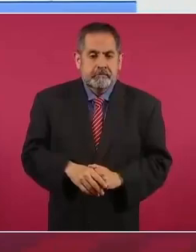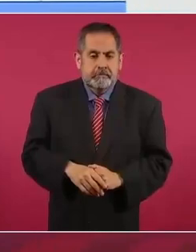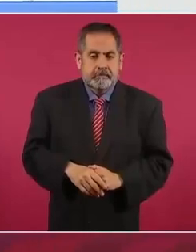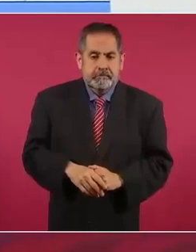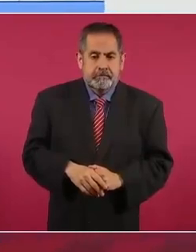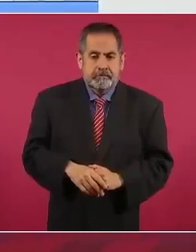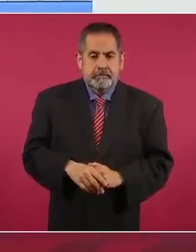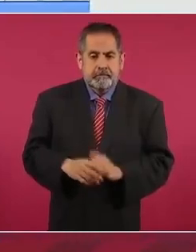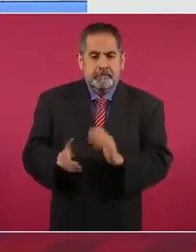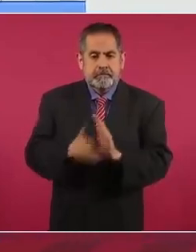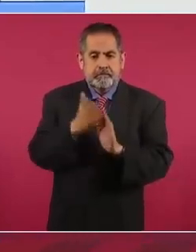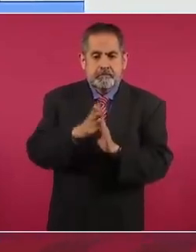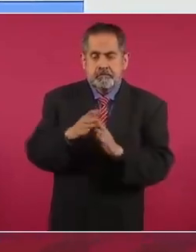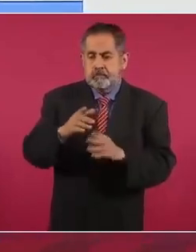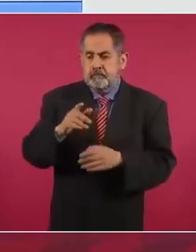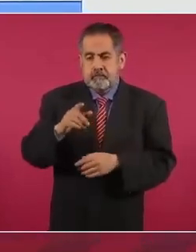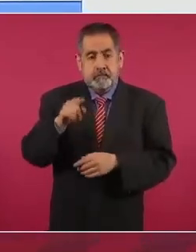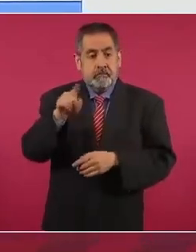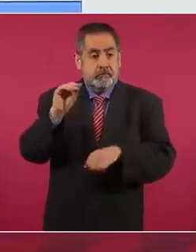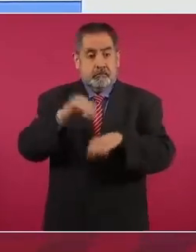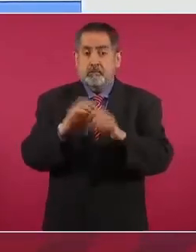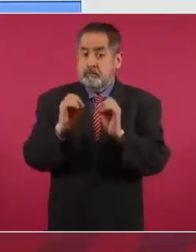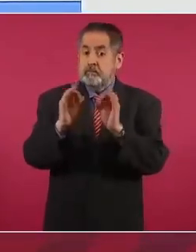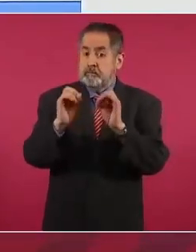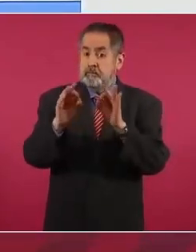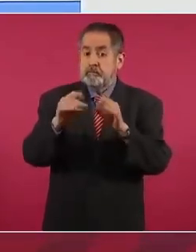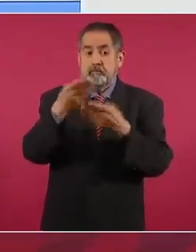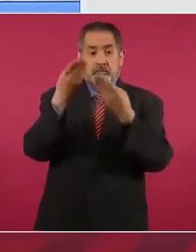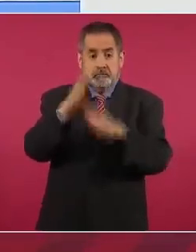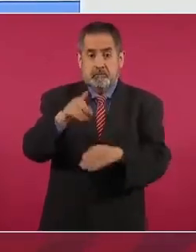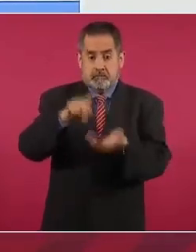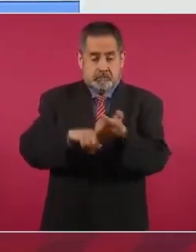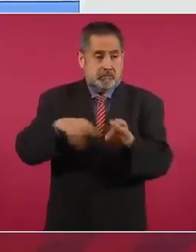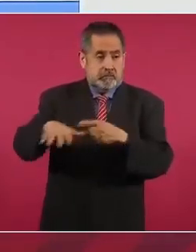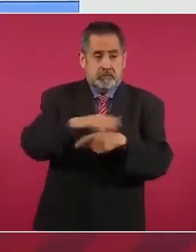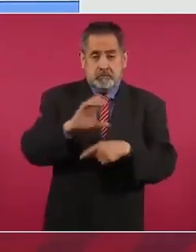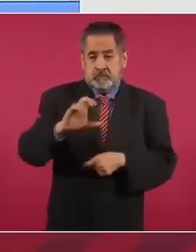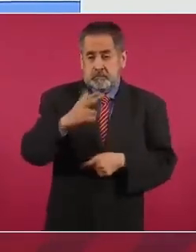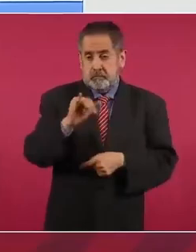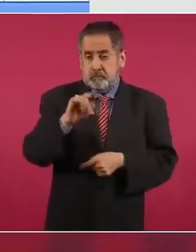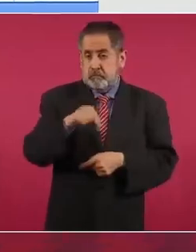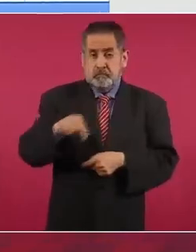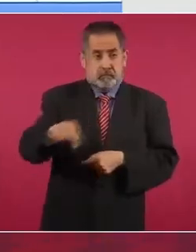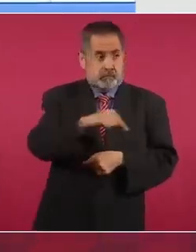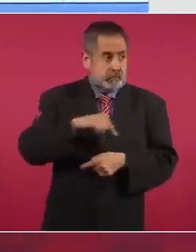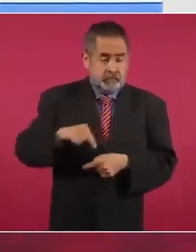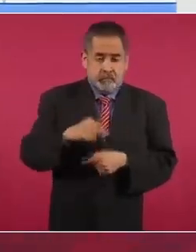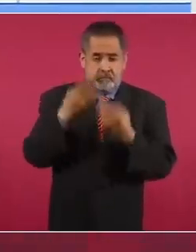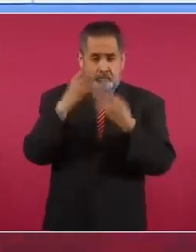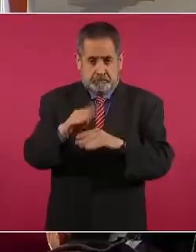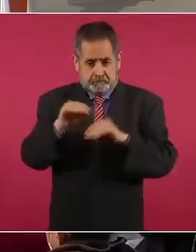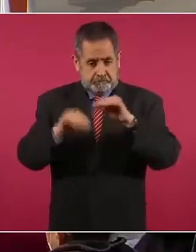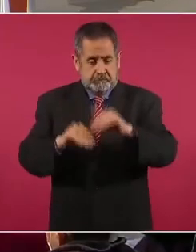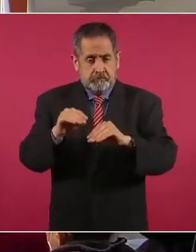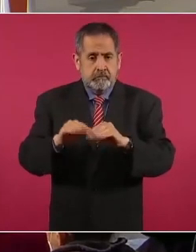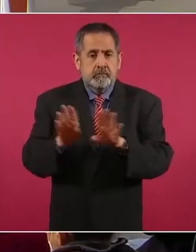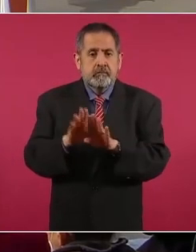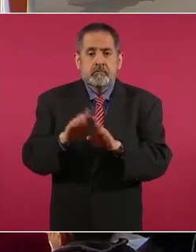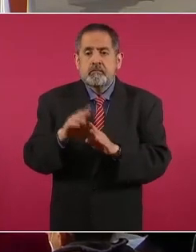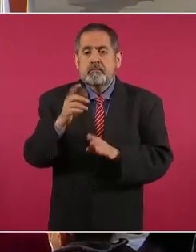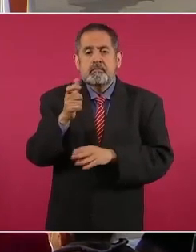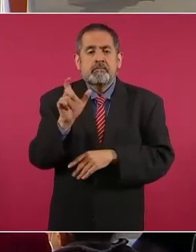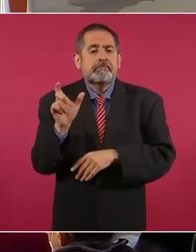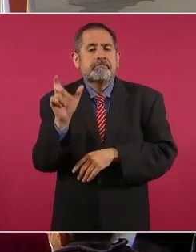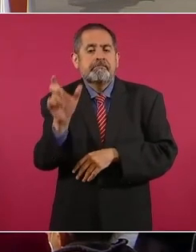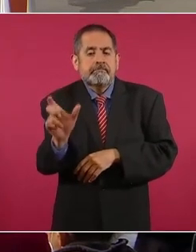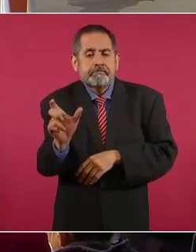Se está haciendo en Choy una sucursal del Banco del Bienestar. Porque todos estos apoyos se entregan con